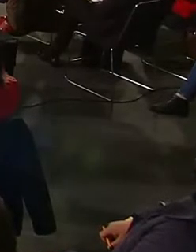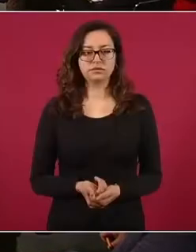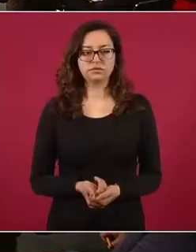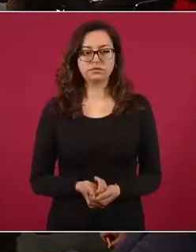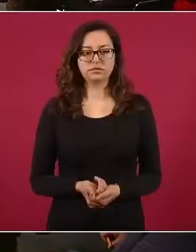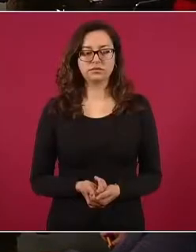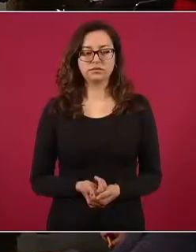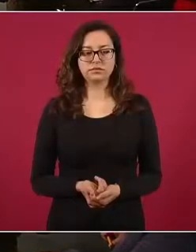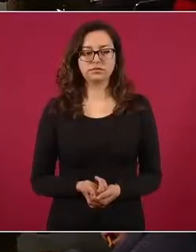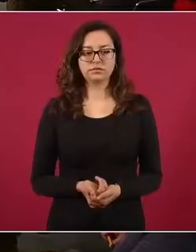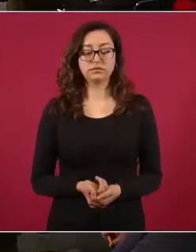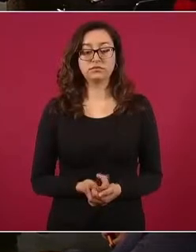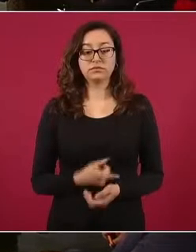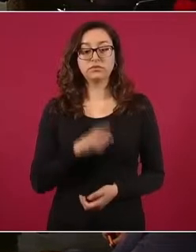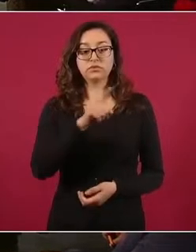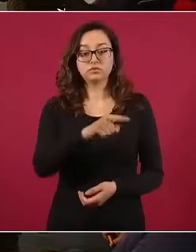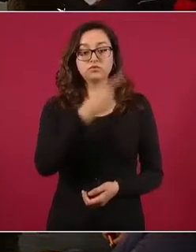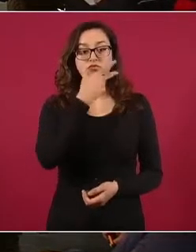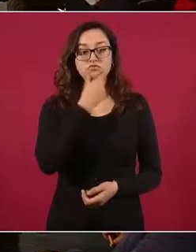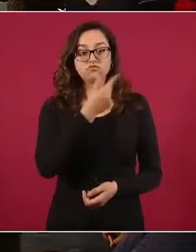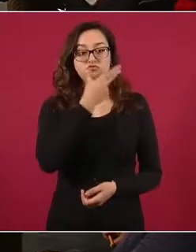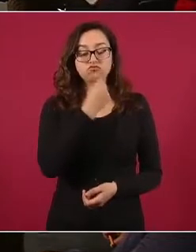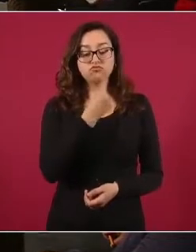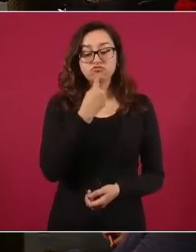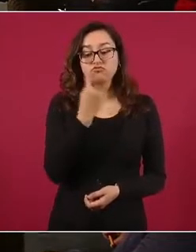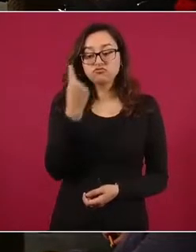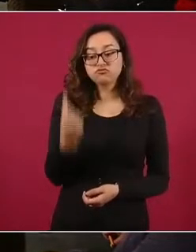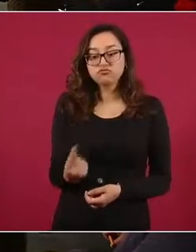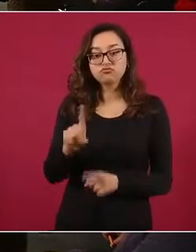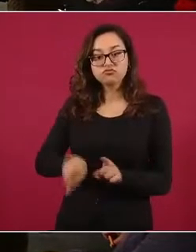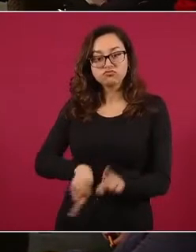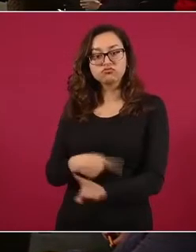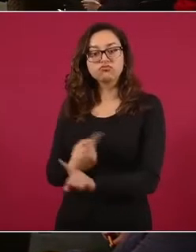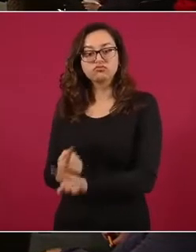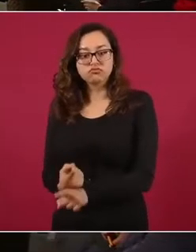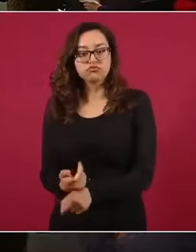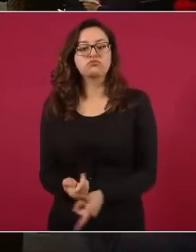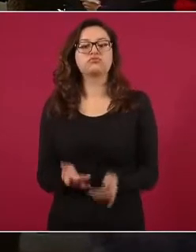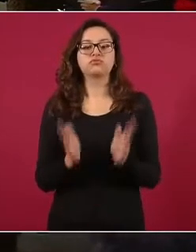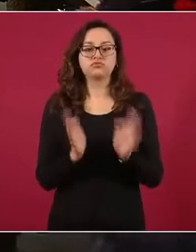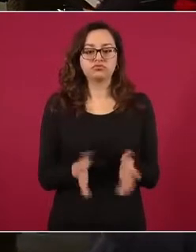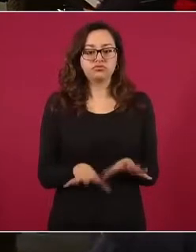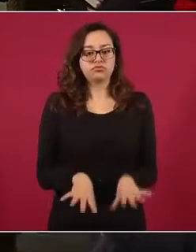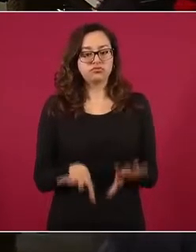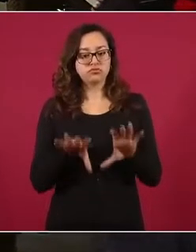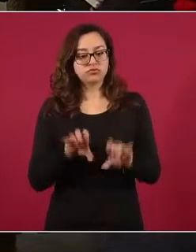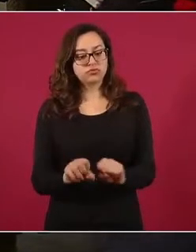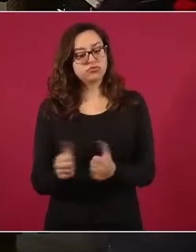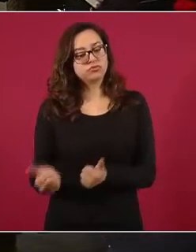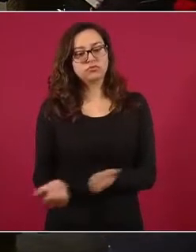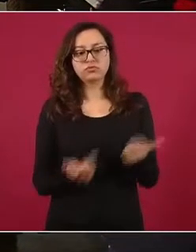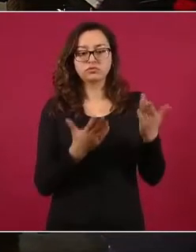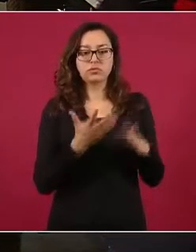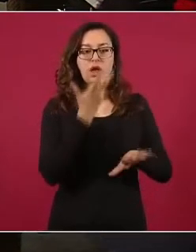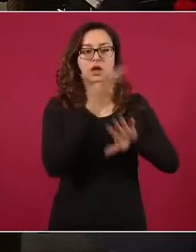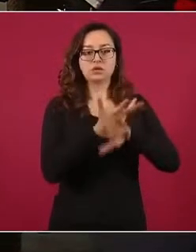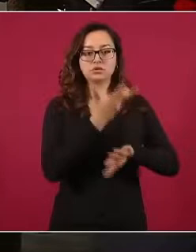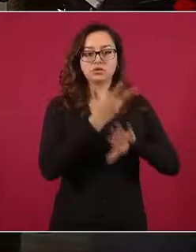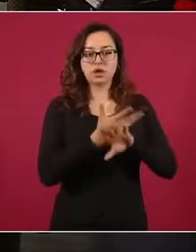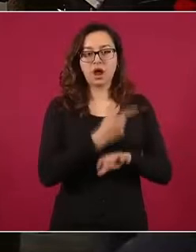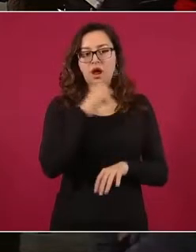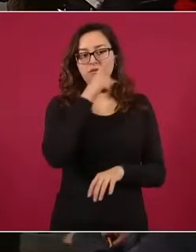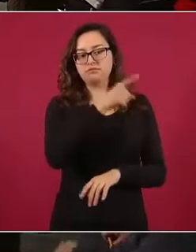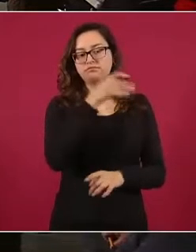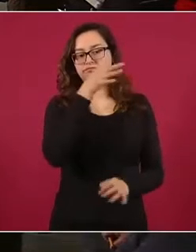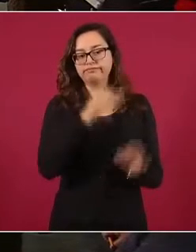menor. Fue detenido y entregado a las autoridades de Estados Unidos para ser sometido a proceso